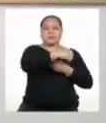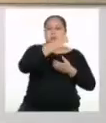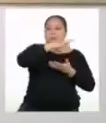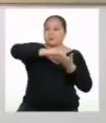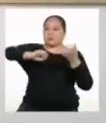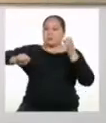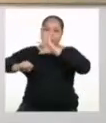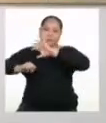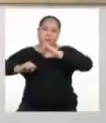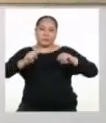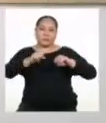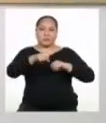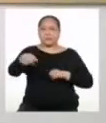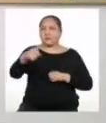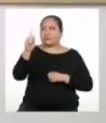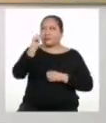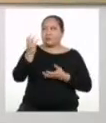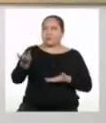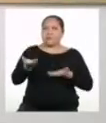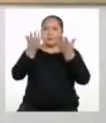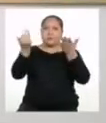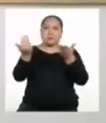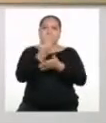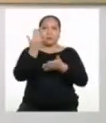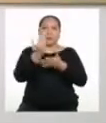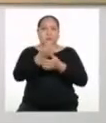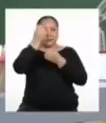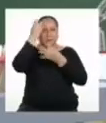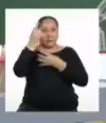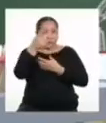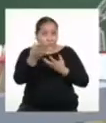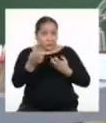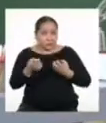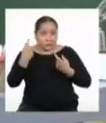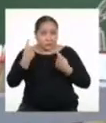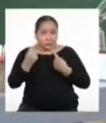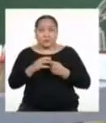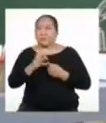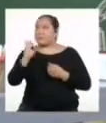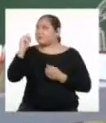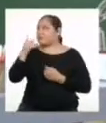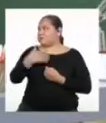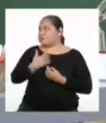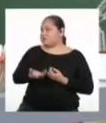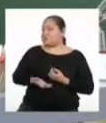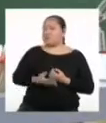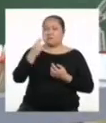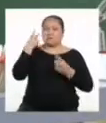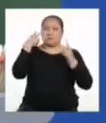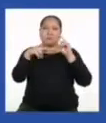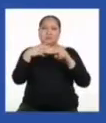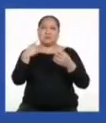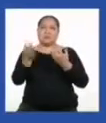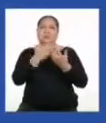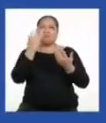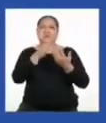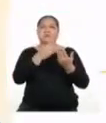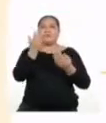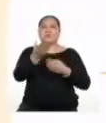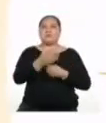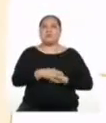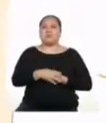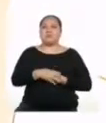eliminando aquellas que no aportan nueva información. ¿Quieres intentarlo? Ya, a ver, creo que esto va a estar sencillo.